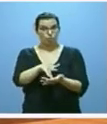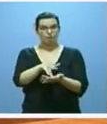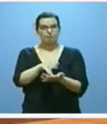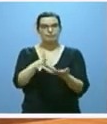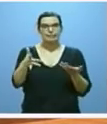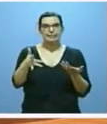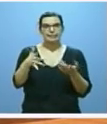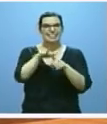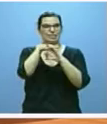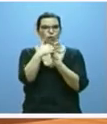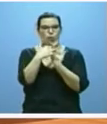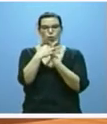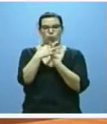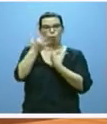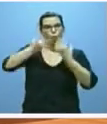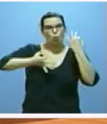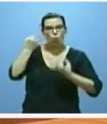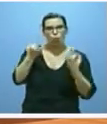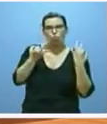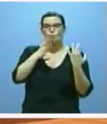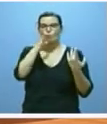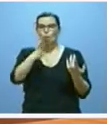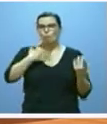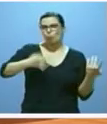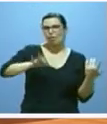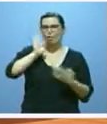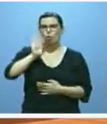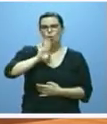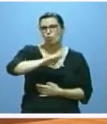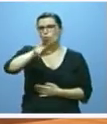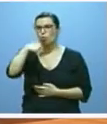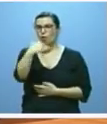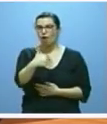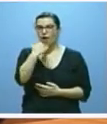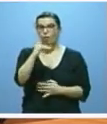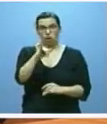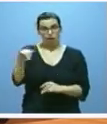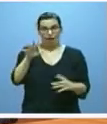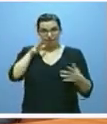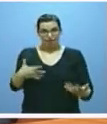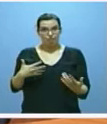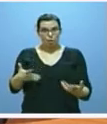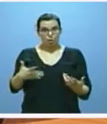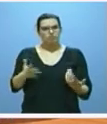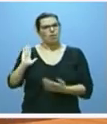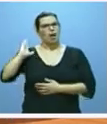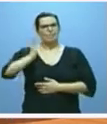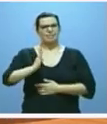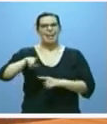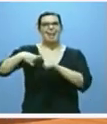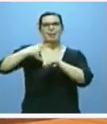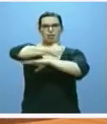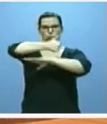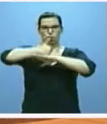actuaciones judiciales por posibles casos de corrupción que afectan a altos cargos o a exaltos